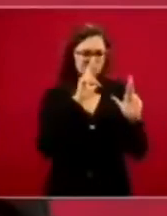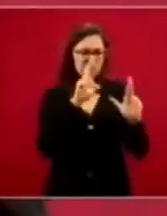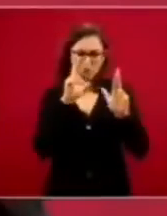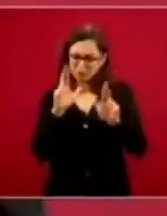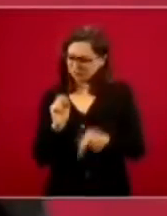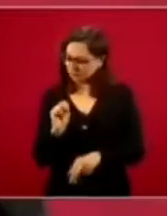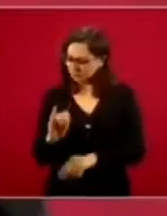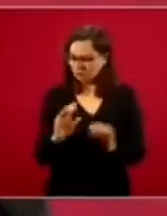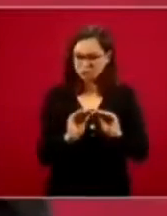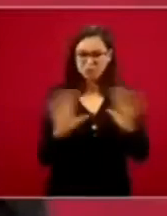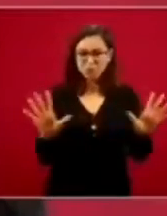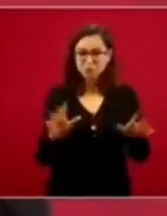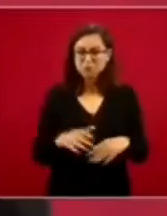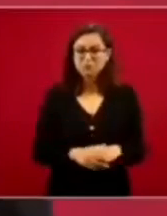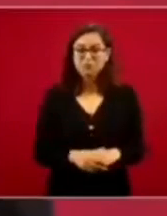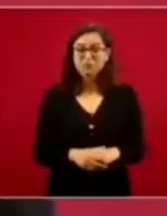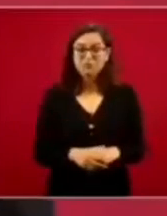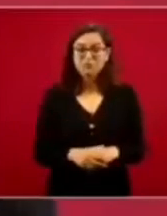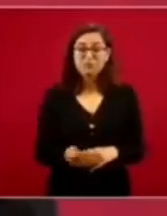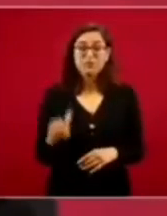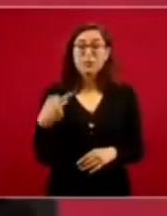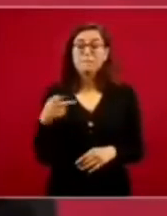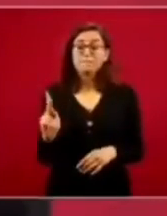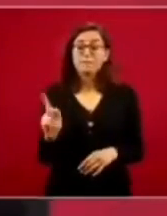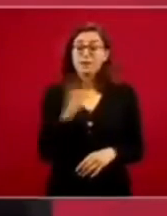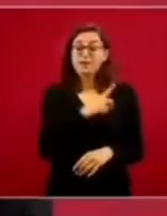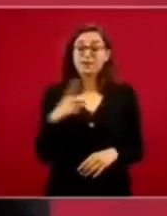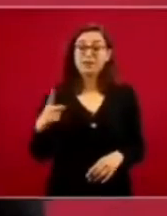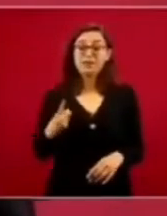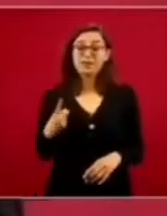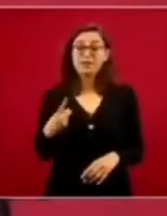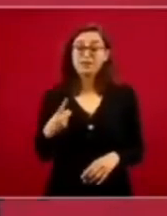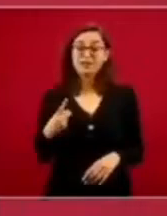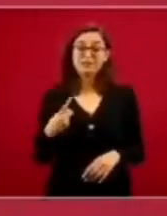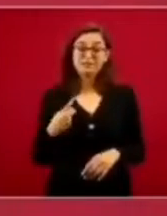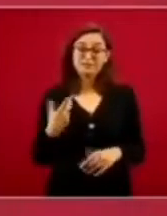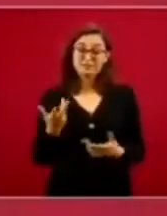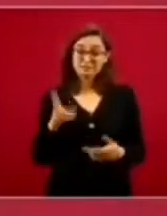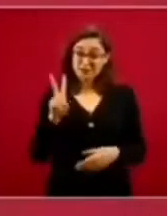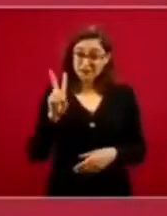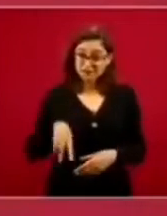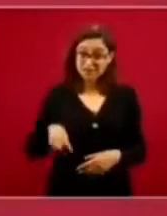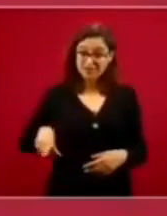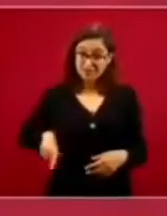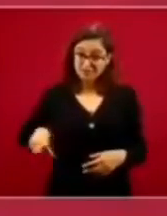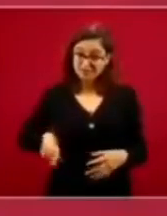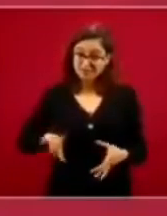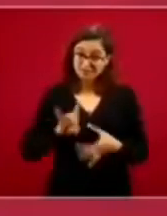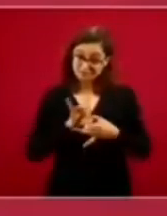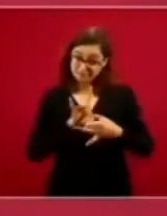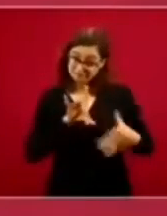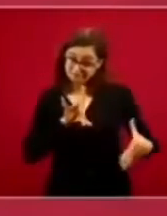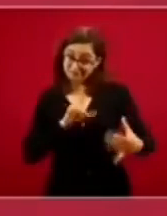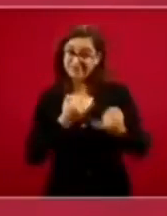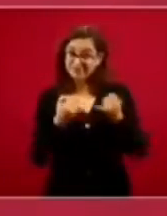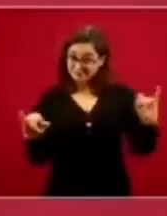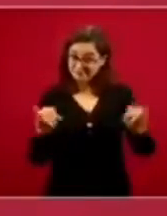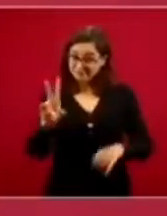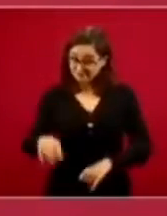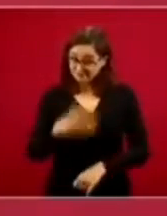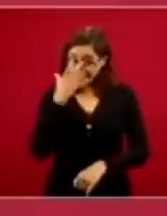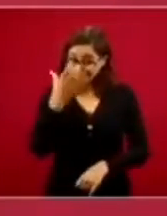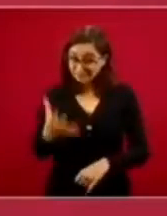Respetuosos, pero que sean verdaderamente independientes. Eso es todo.